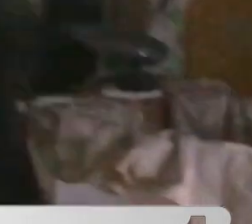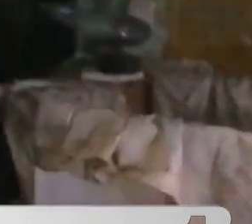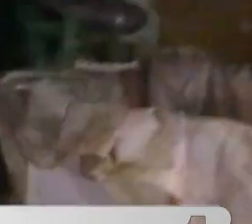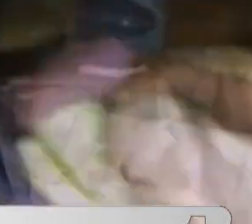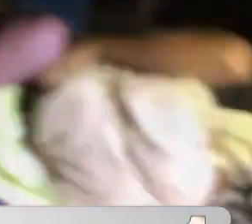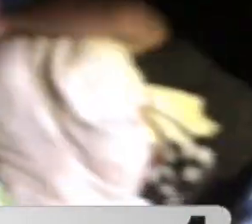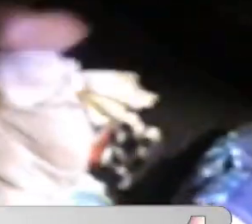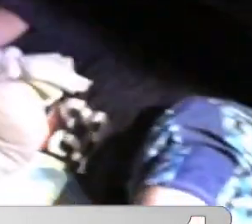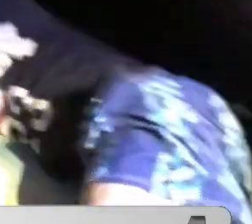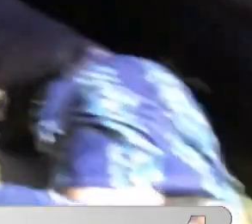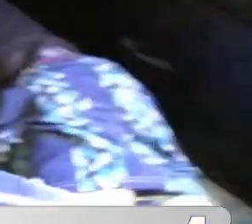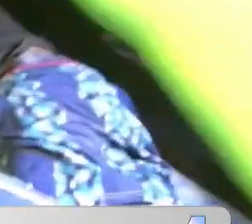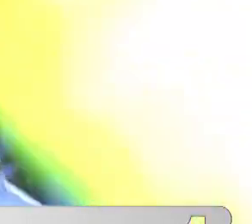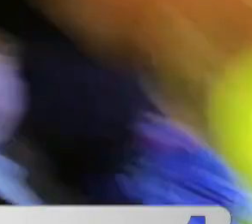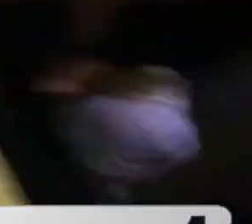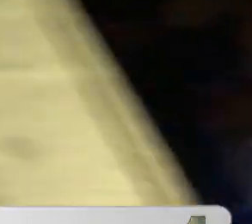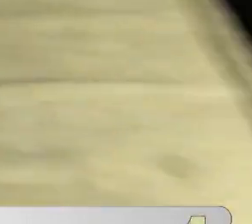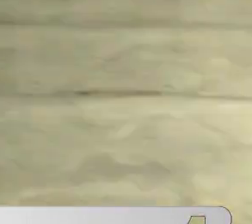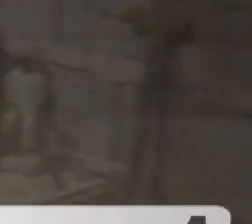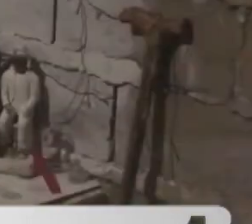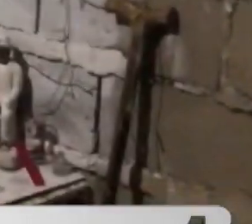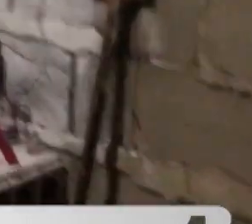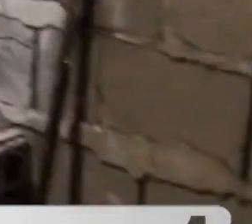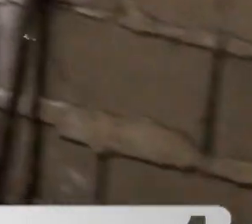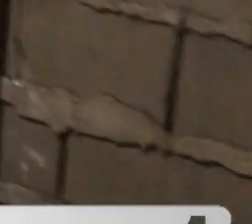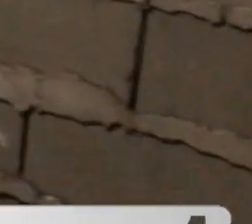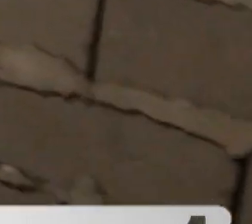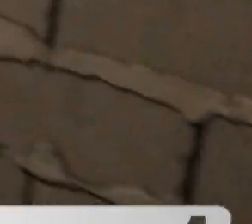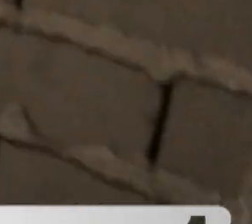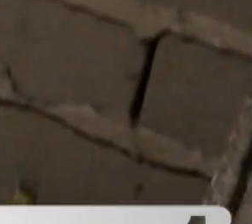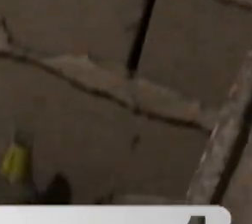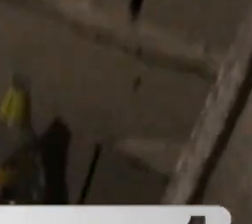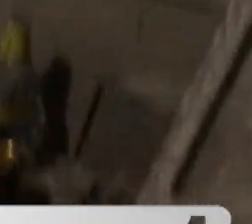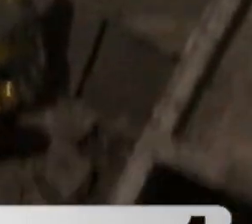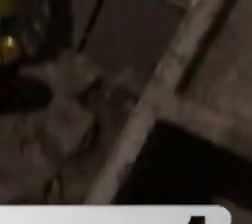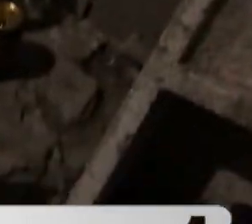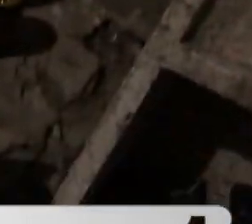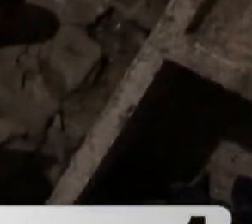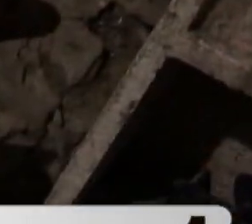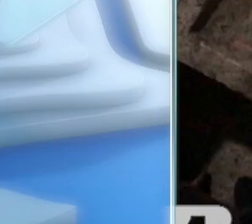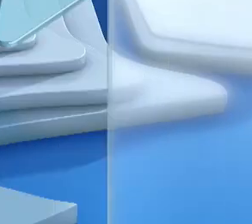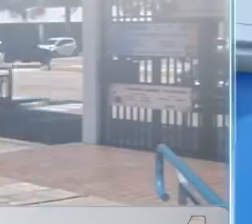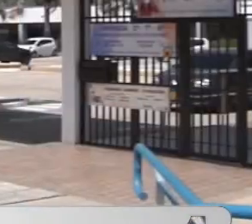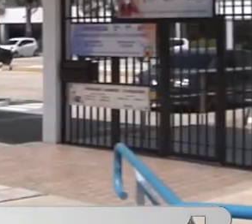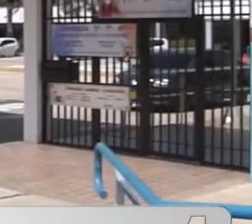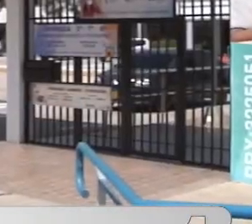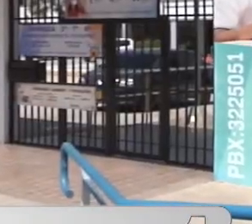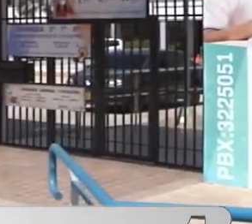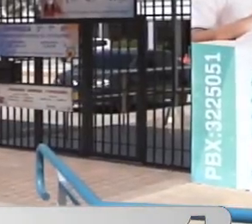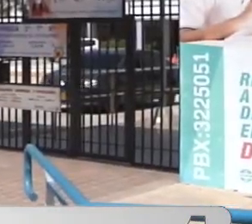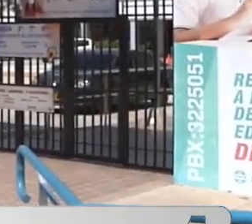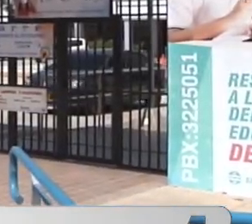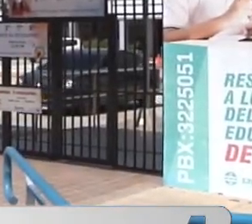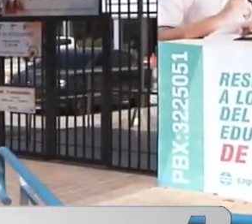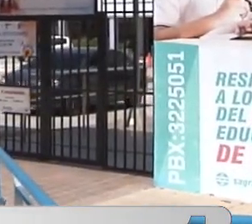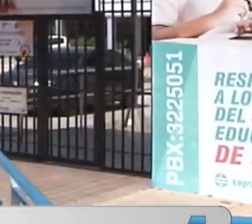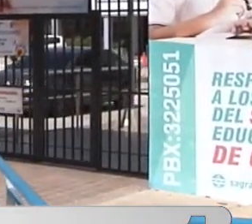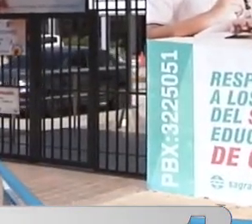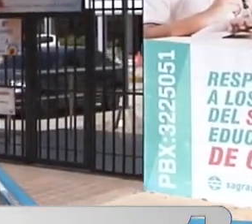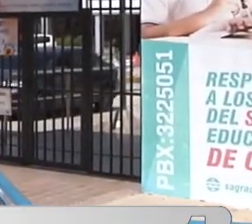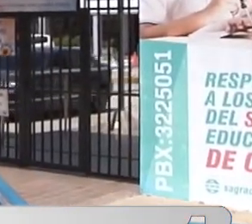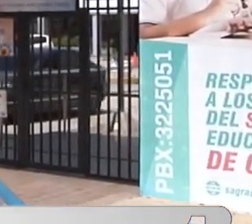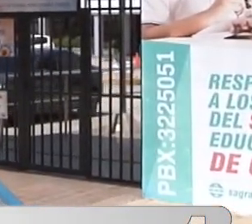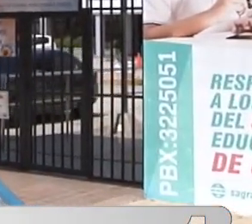Desmantelan banda de ladrones que usa santería para cometer delitos Colegio de Puerto